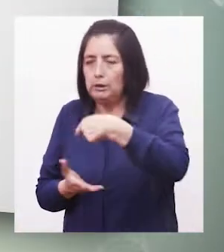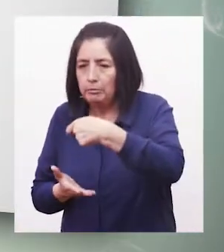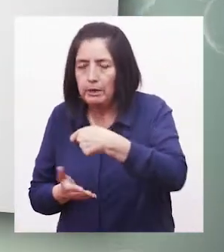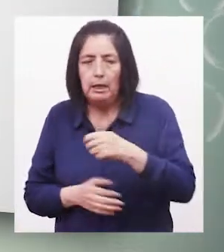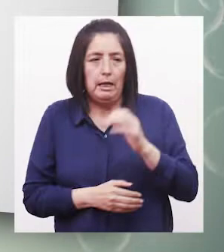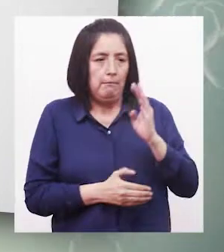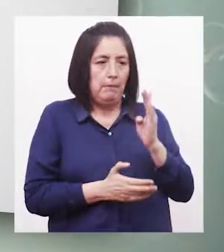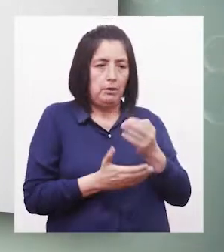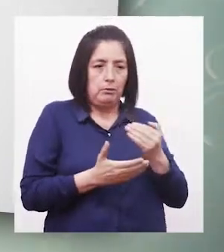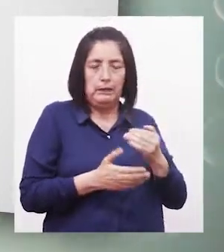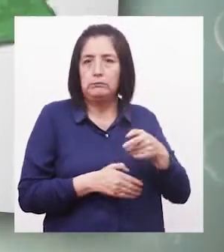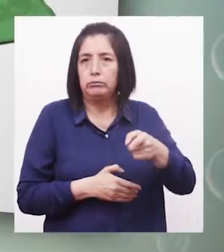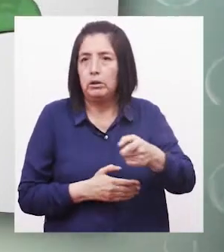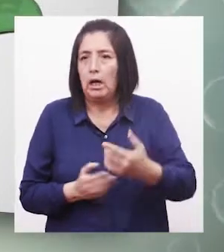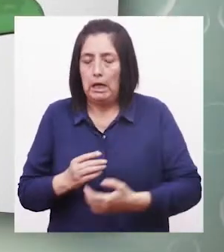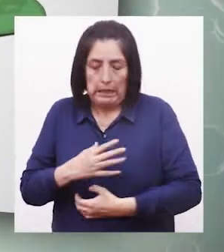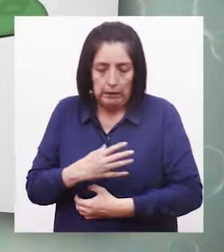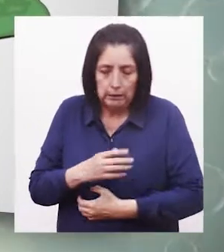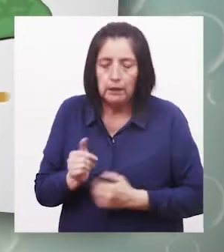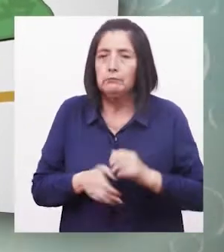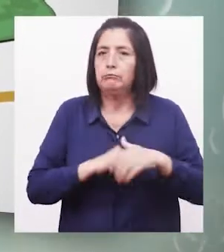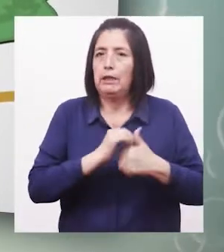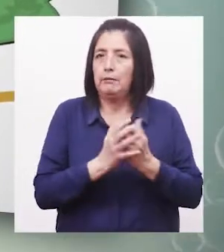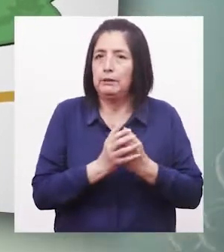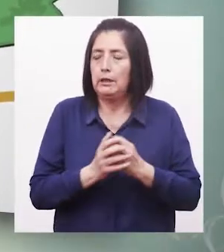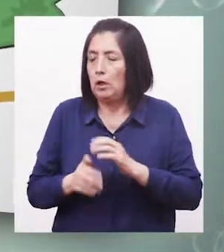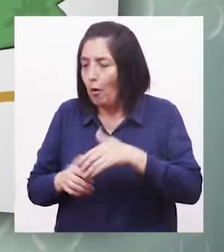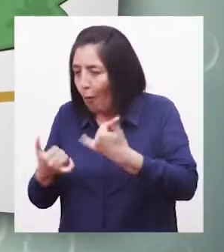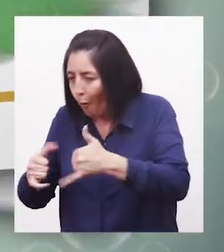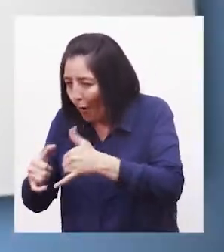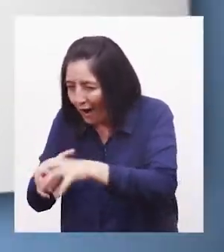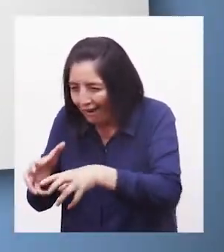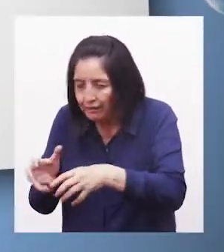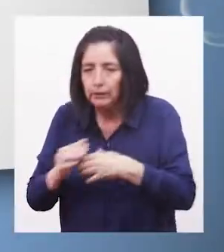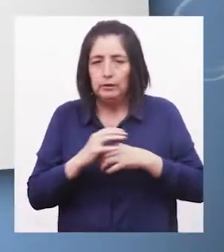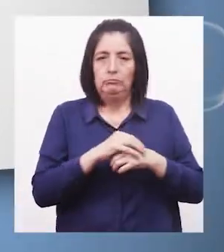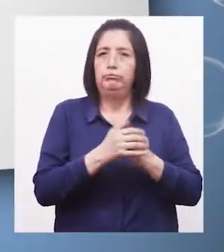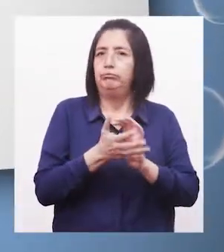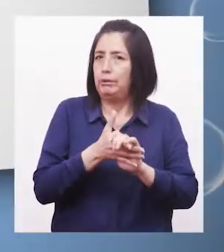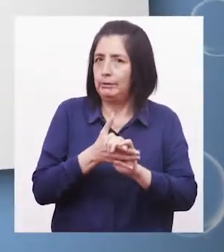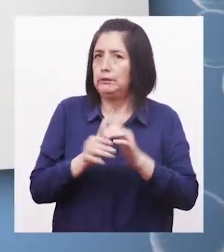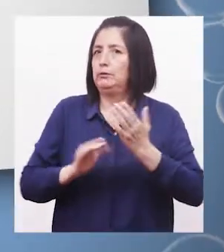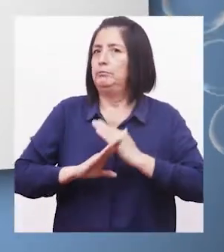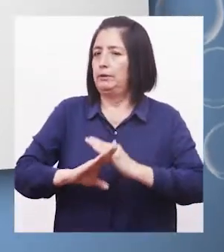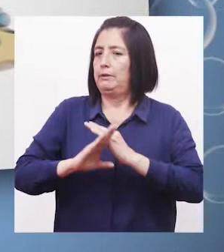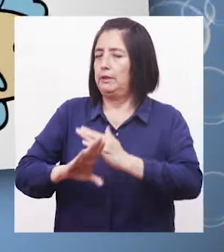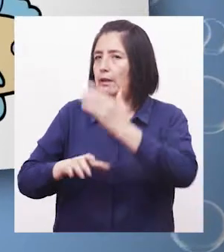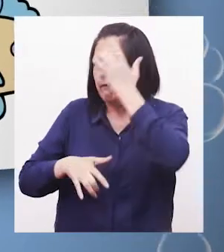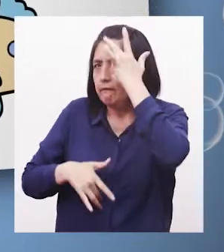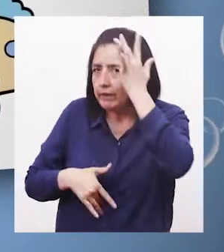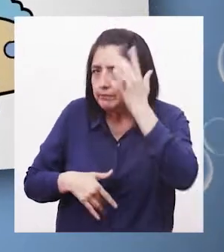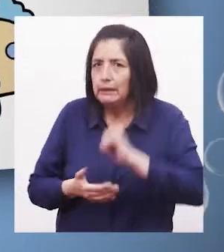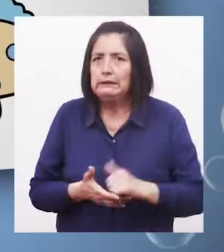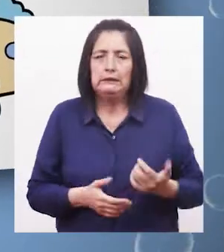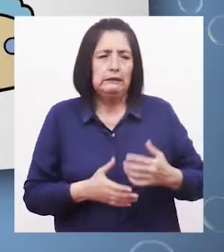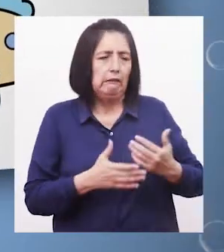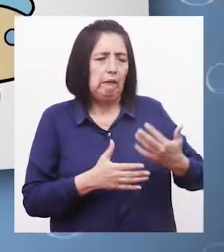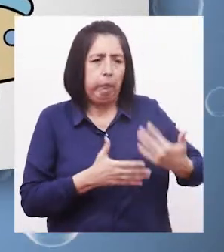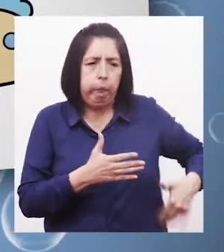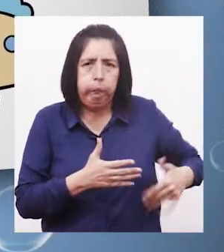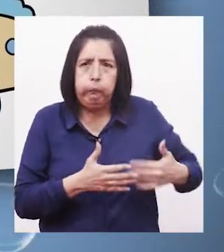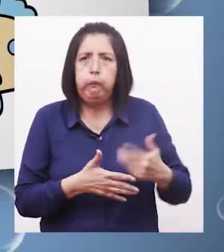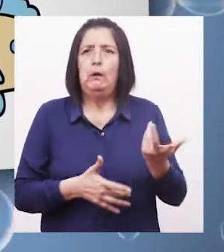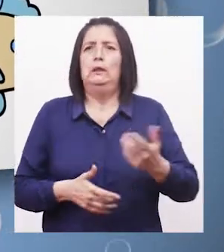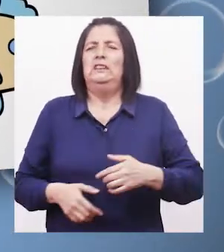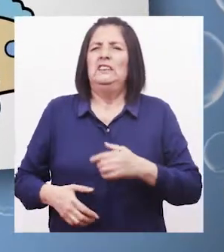al baño Antes de dar de lactar Después de jugar y acariciar a tu mascota Así podrás prevenir enfermedades como diarrea, cólera,